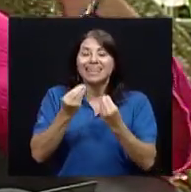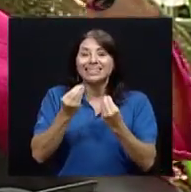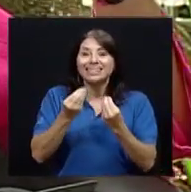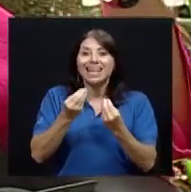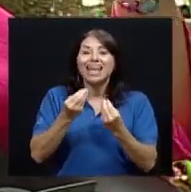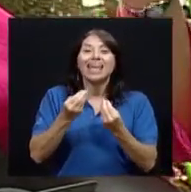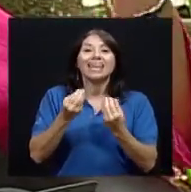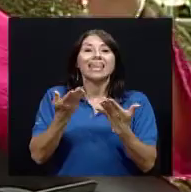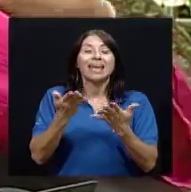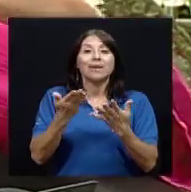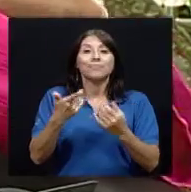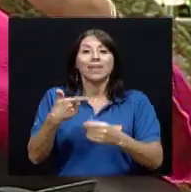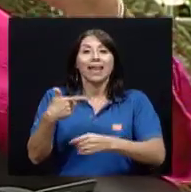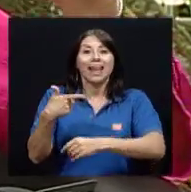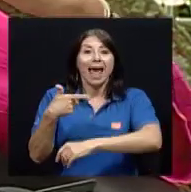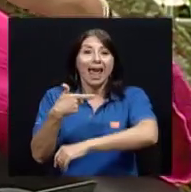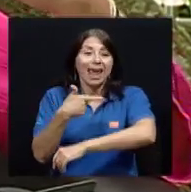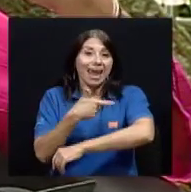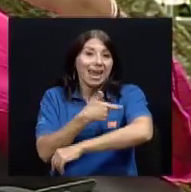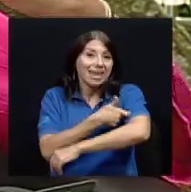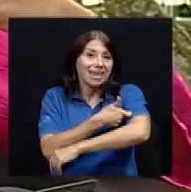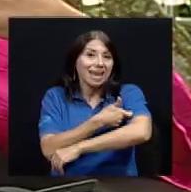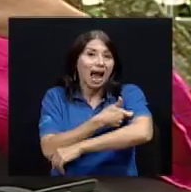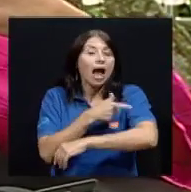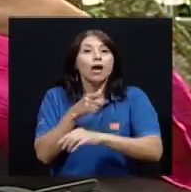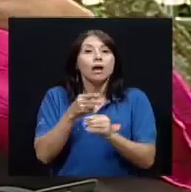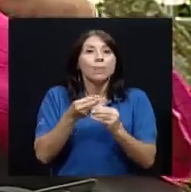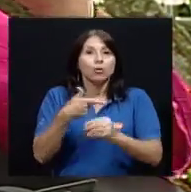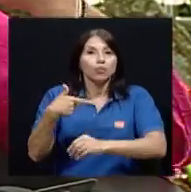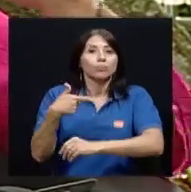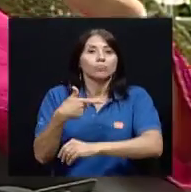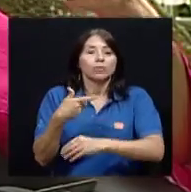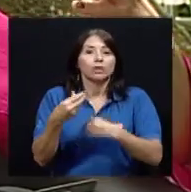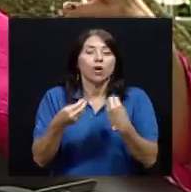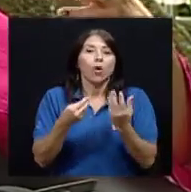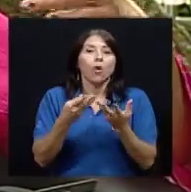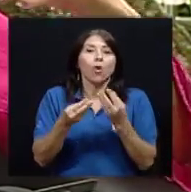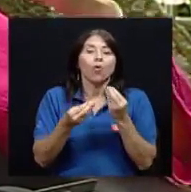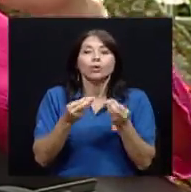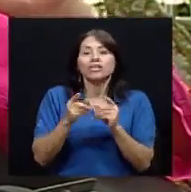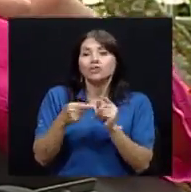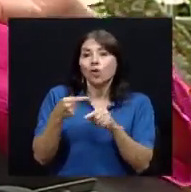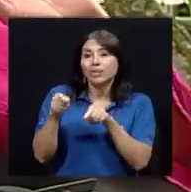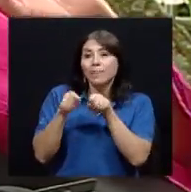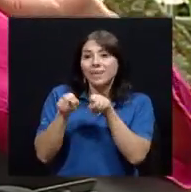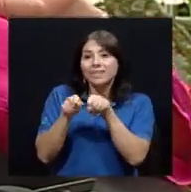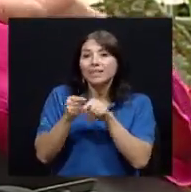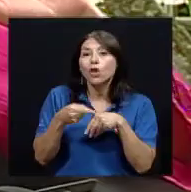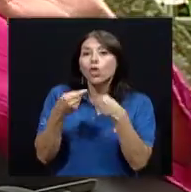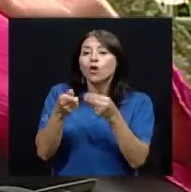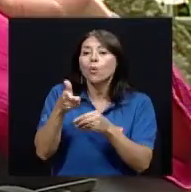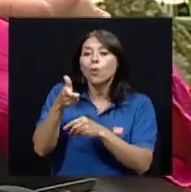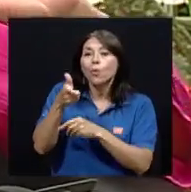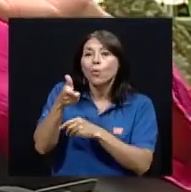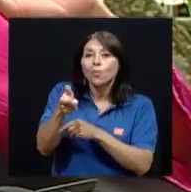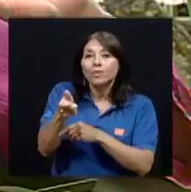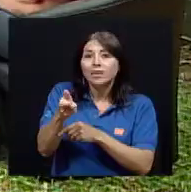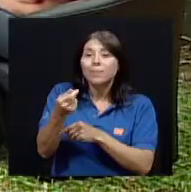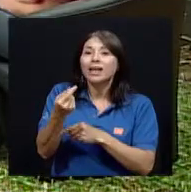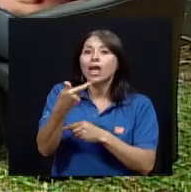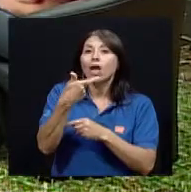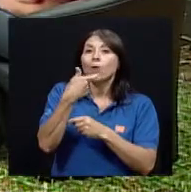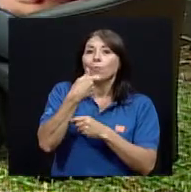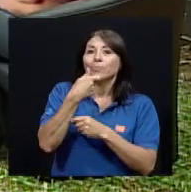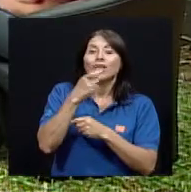que el niño es porque si se inyectó los dos vas y administro los dos mililitros de golpe me lo va a escupir entonces ir poquito a poco para que el niño